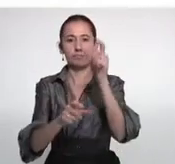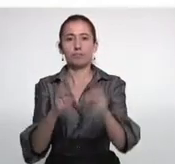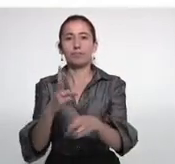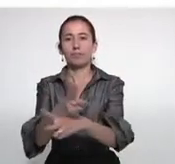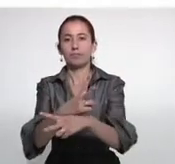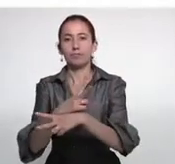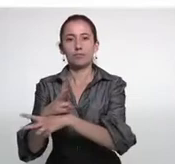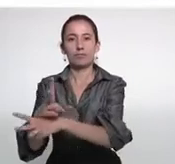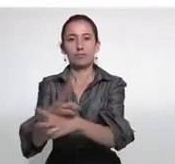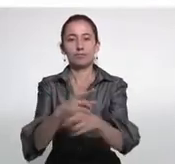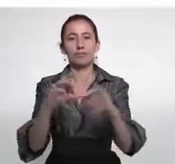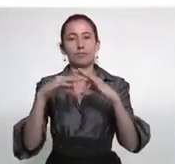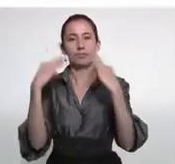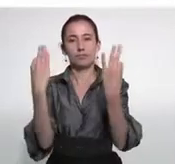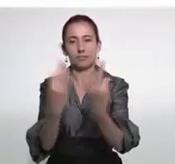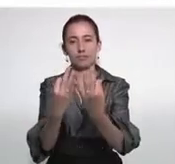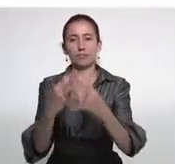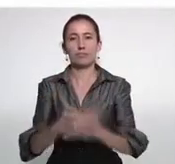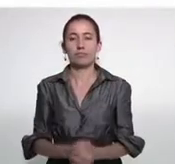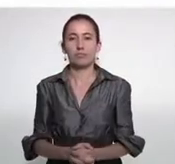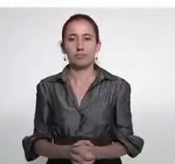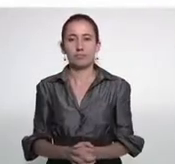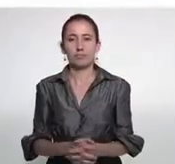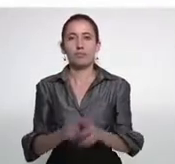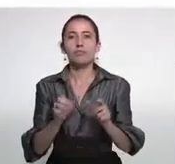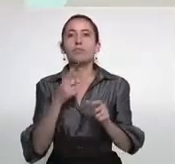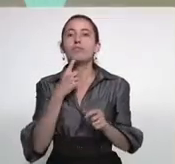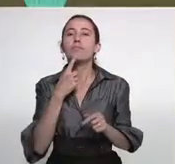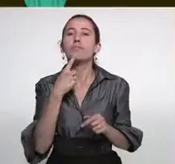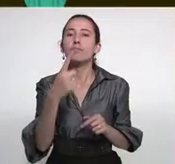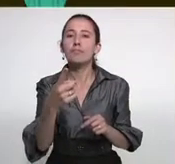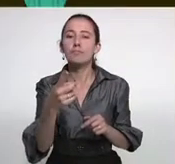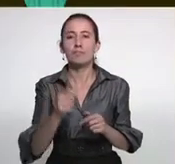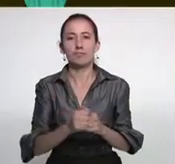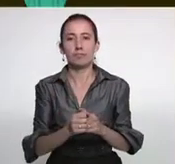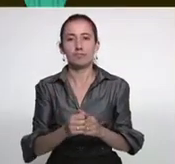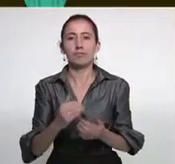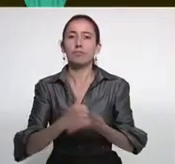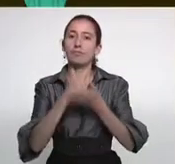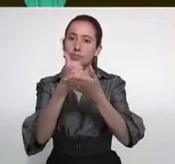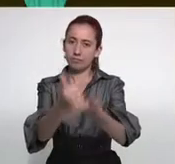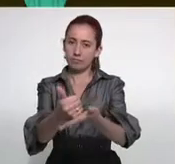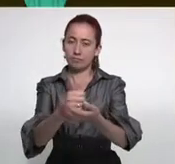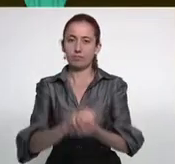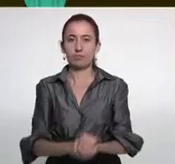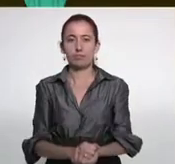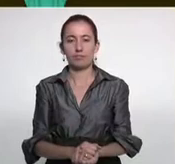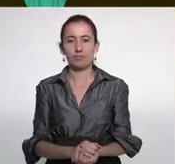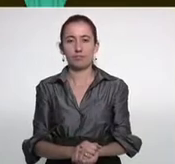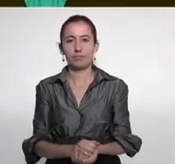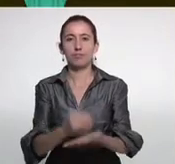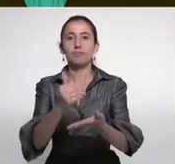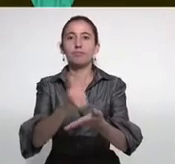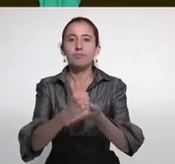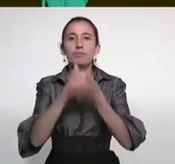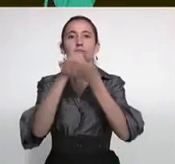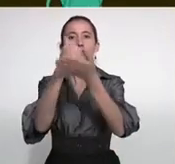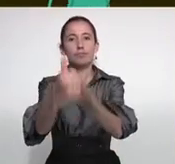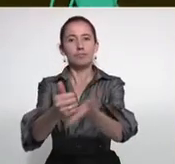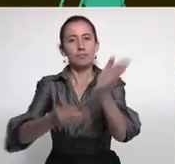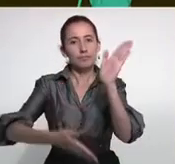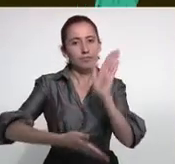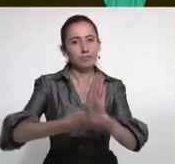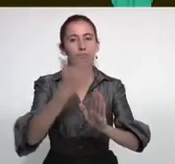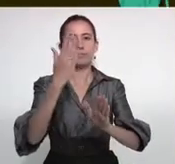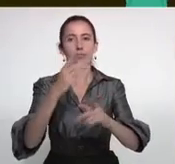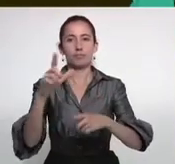el familiar cuidador o persona que presta ayuda. Identifíquese inmediatamente y ofrezca su ayuda. Ayude a